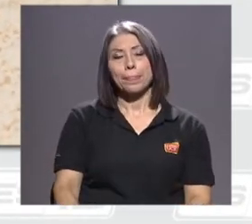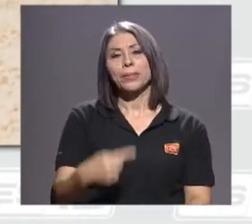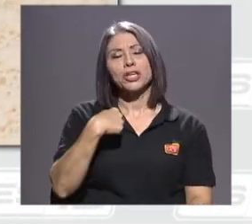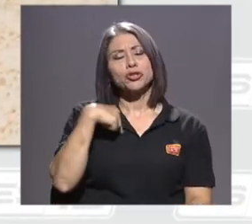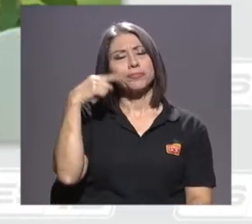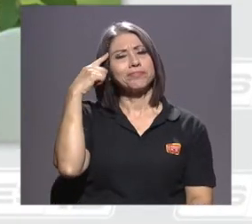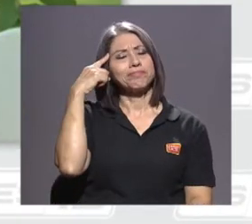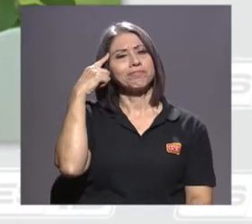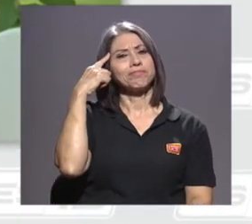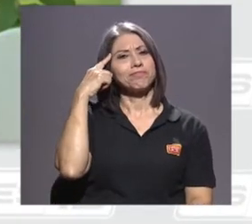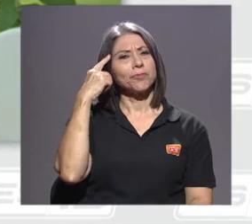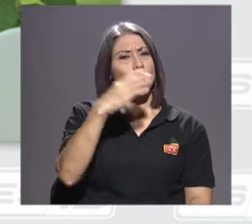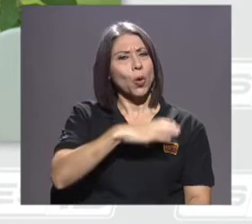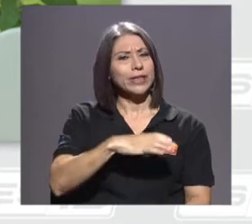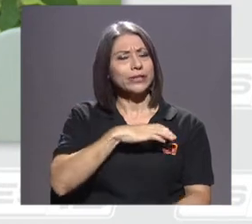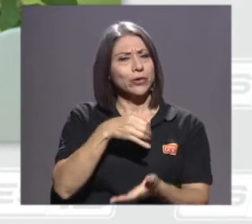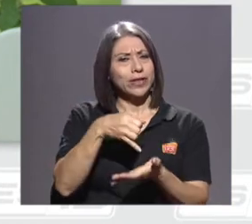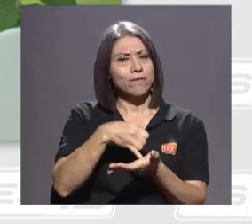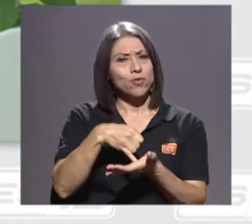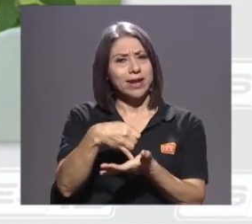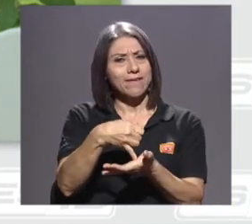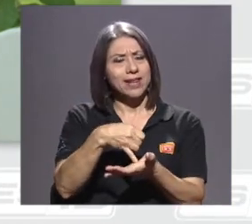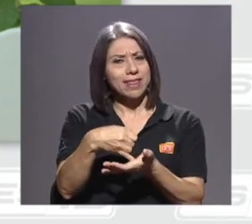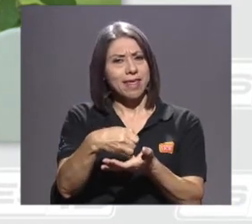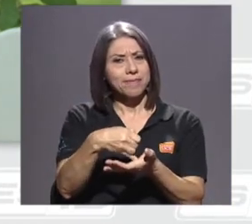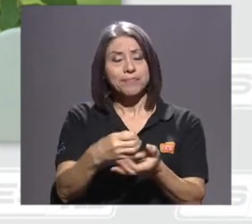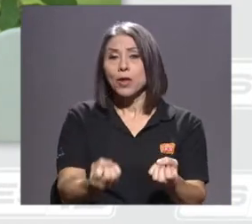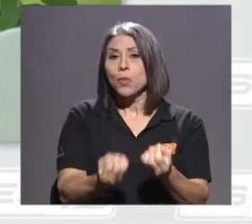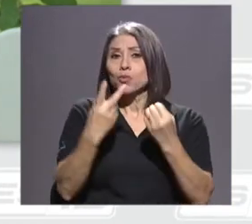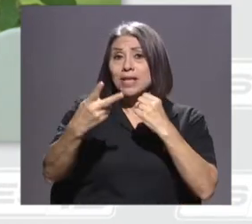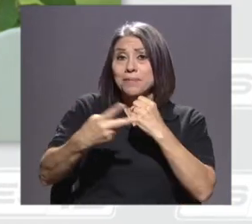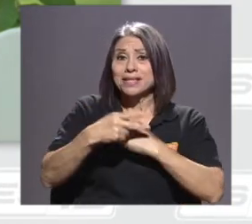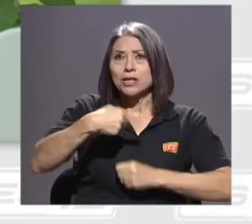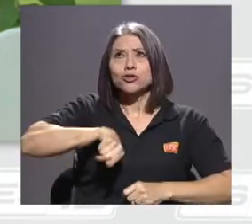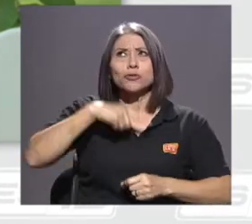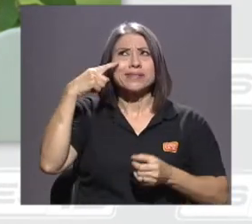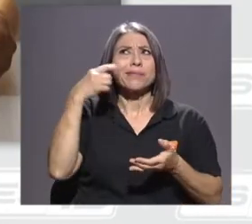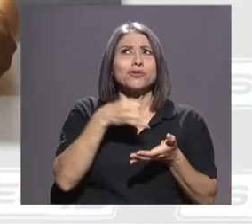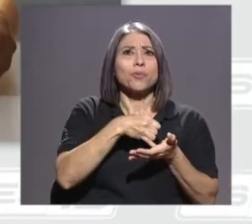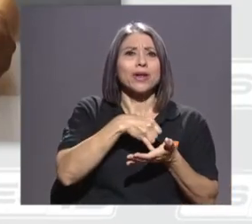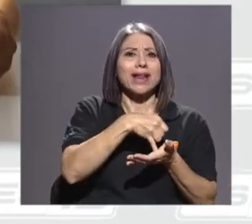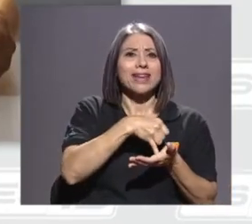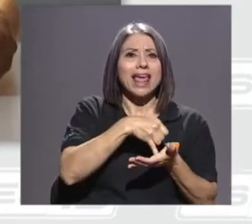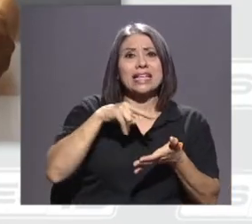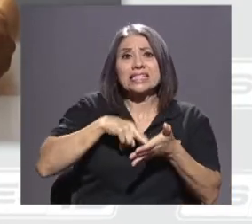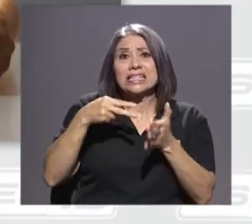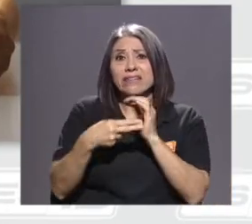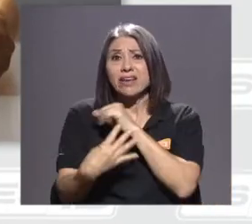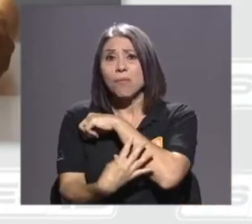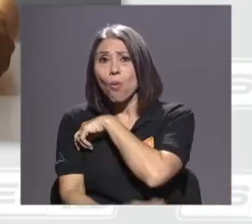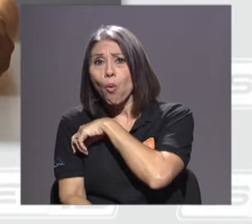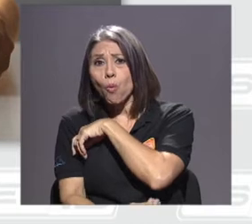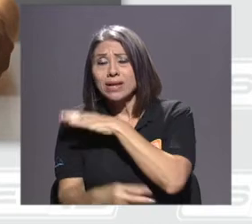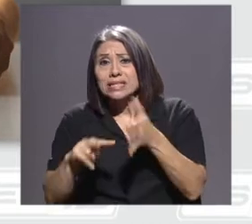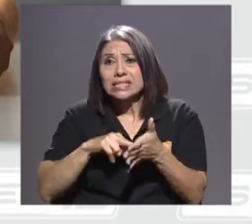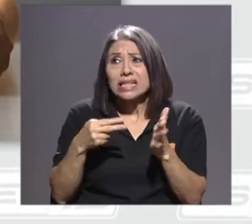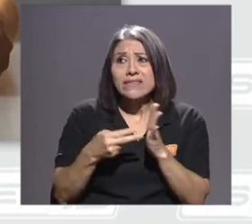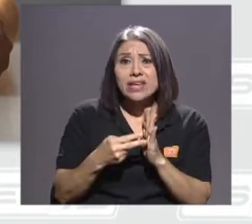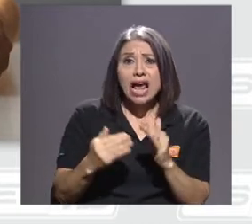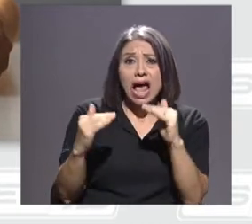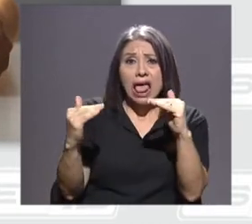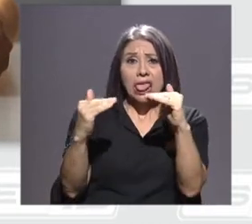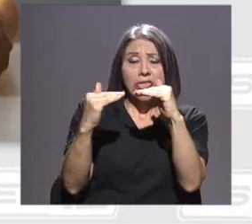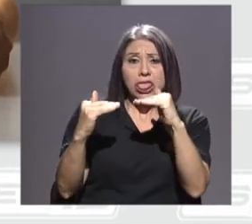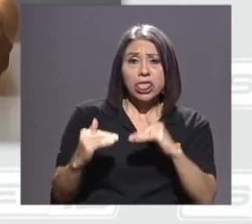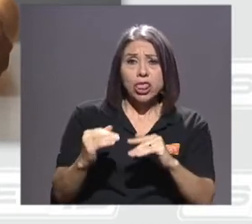quedo pensando esto de condición de vulnerabilidad porque muchas veces asociamos que tienen que ver con factores económicos o sociales y